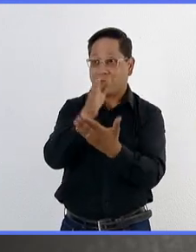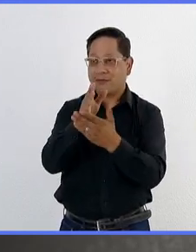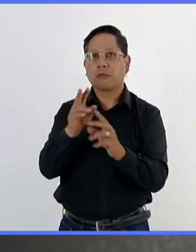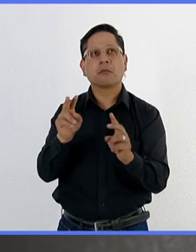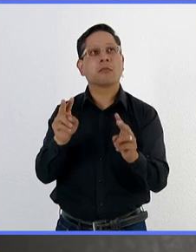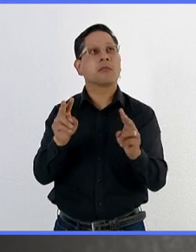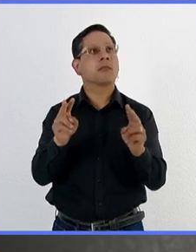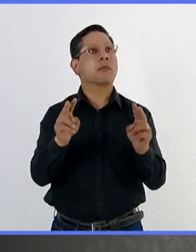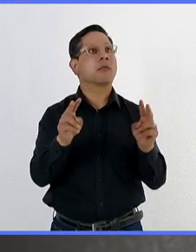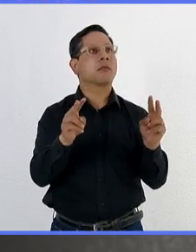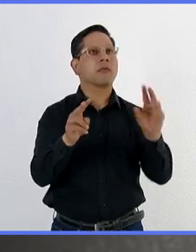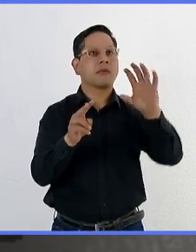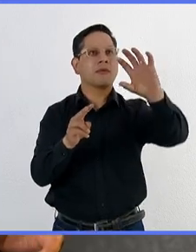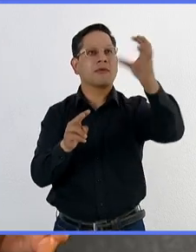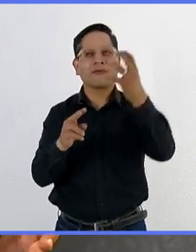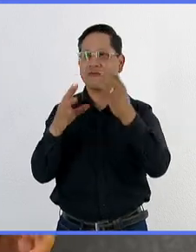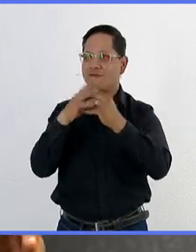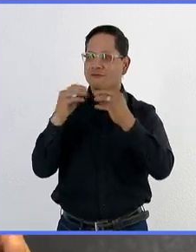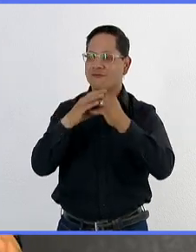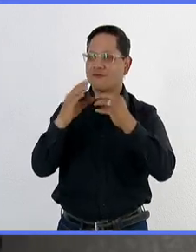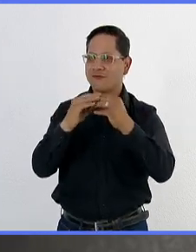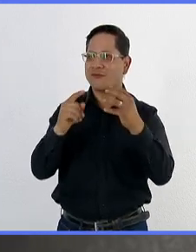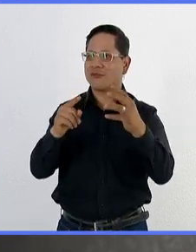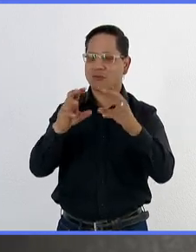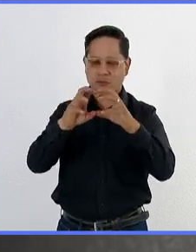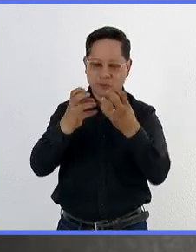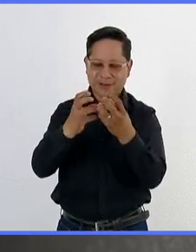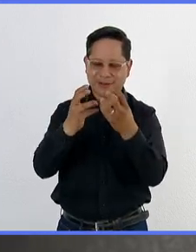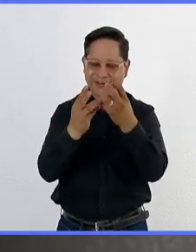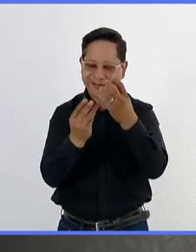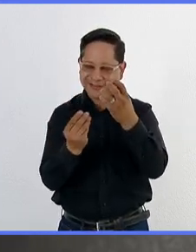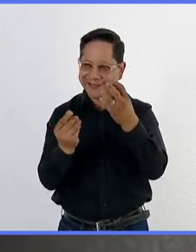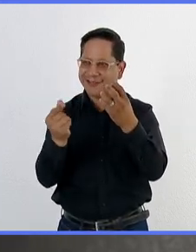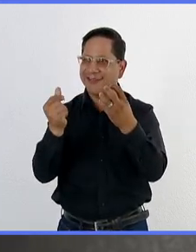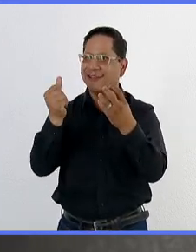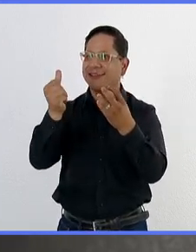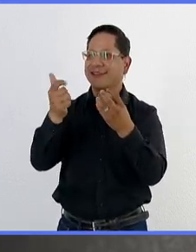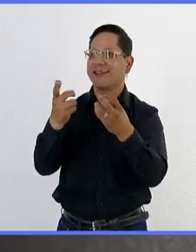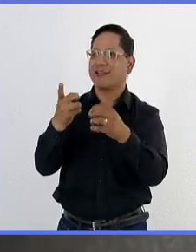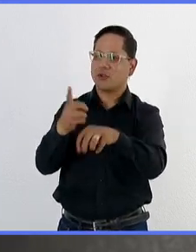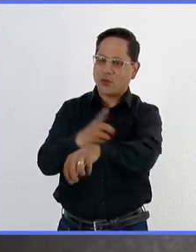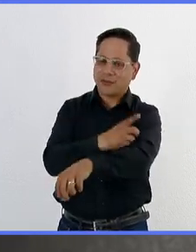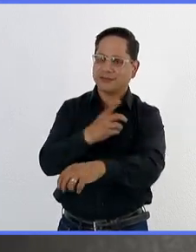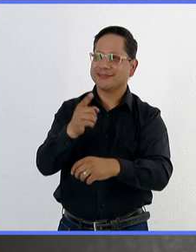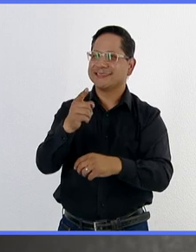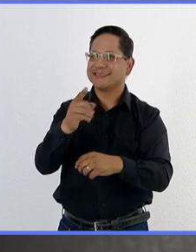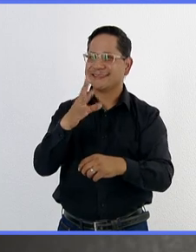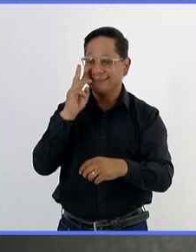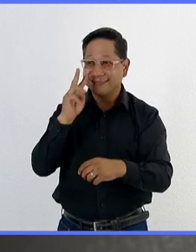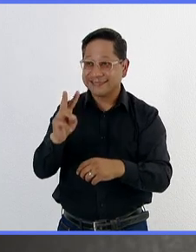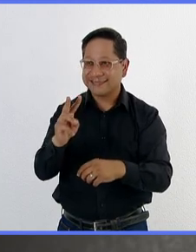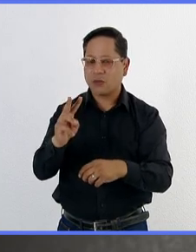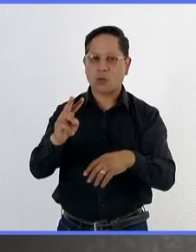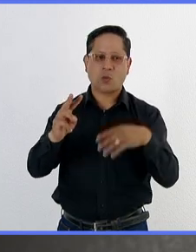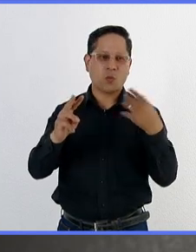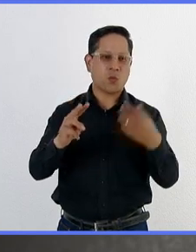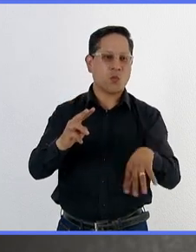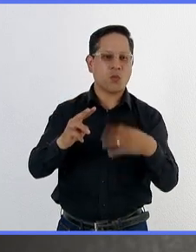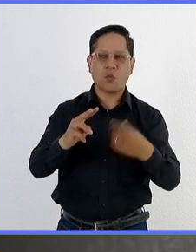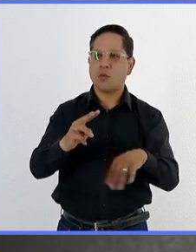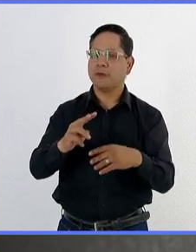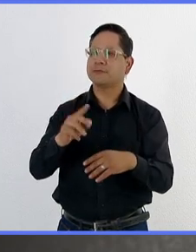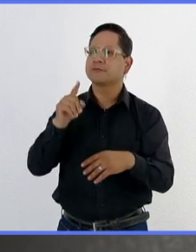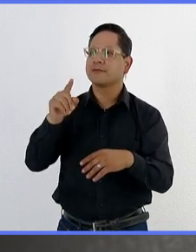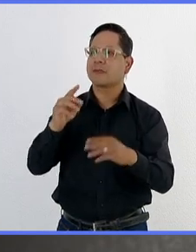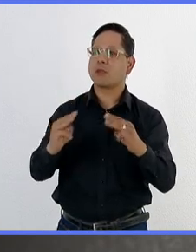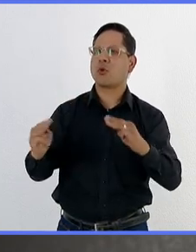ve un carambolo, ve un durazno, o sea, tiene una gran diversidad de cultivos. Y también vamos a las